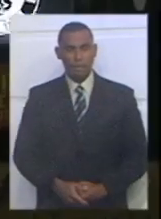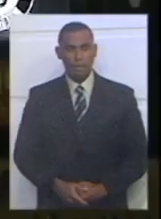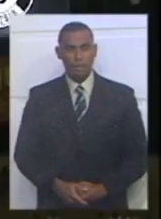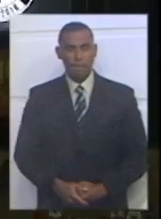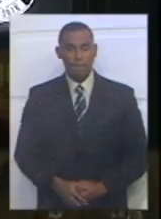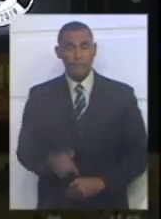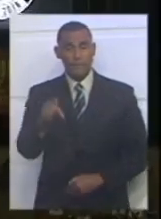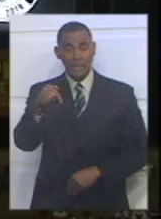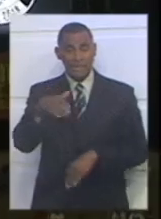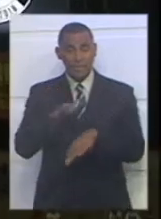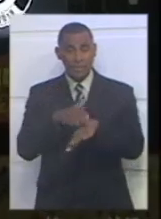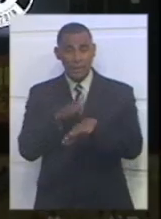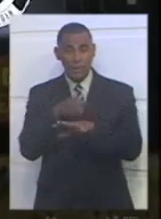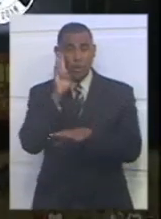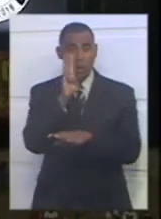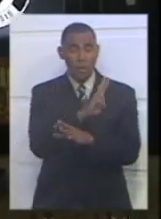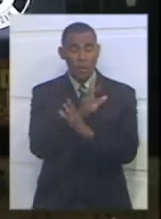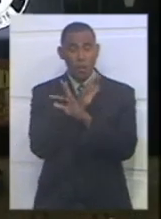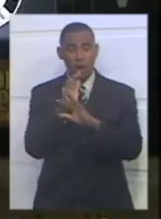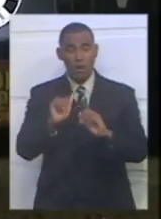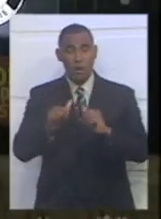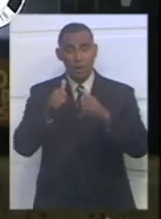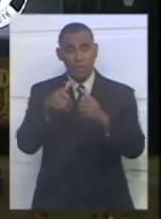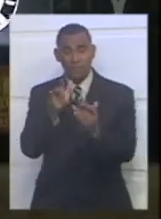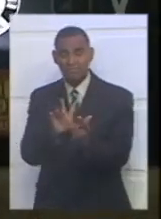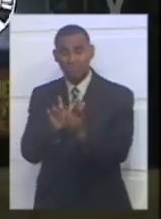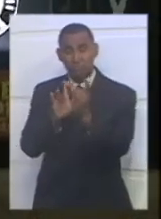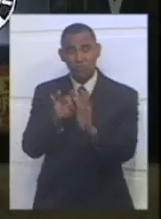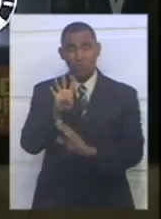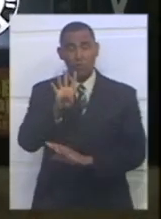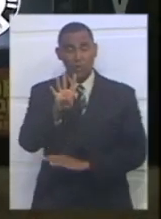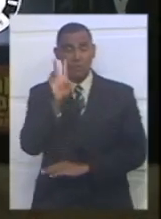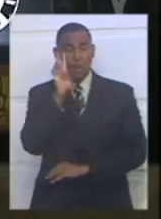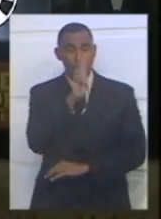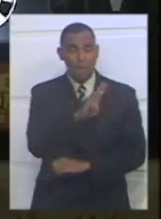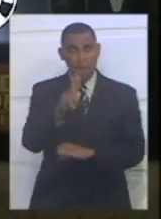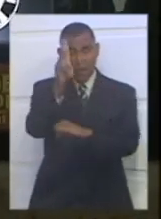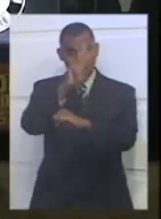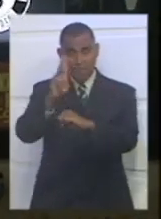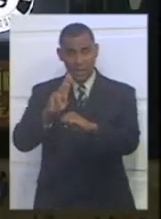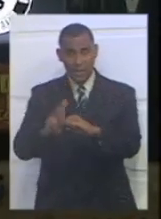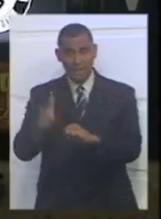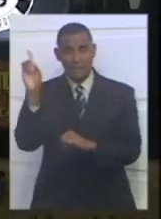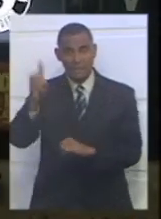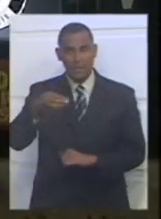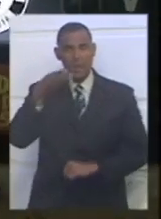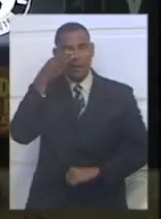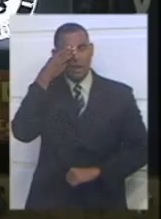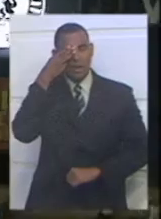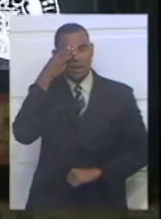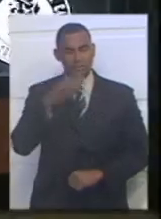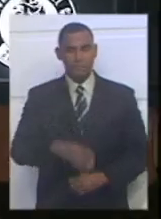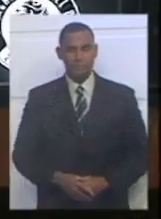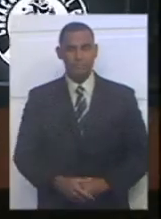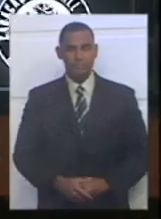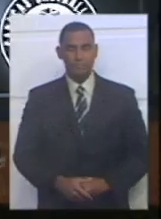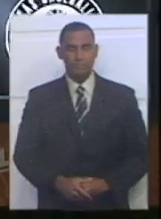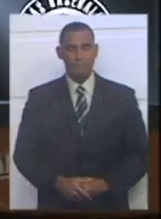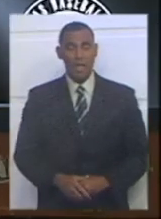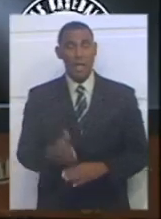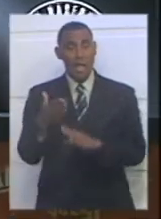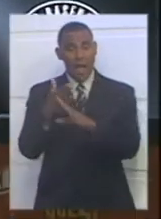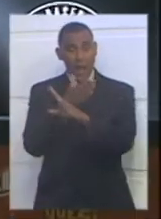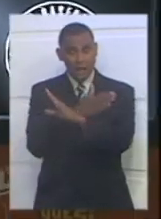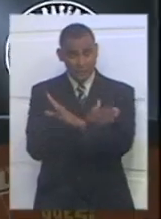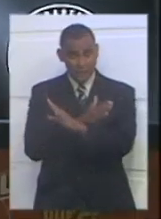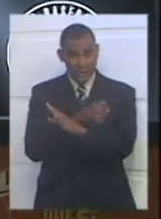Este miércoles se llevó a cabo el cuarto choque de los eternos rivales Navegantes del Magallanes y Leones del Caracas. Previo